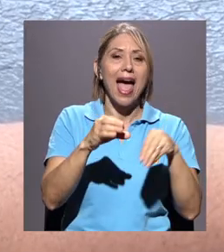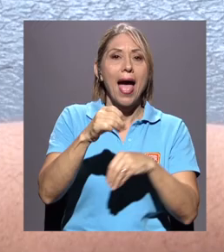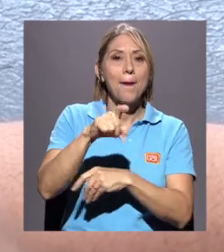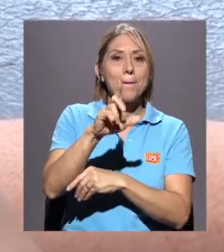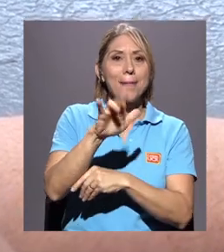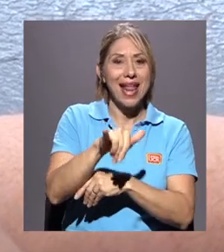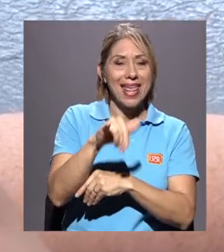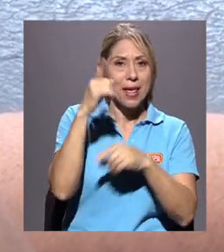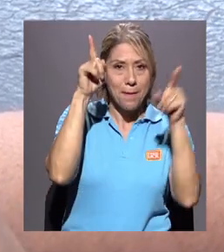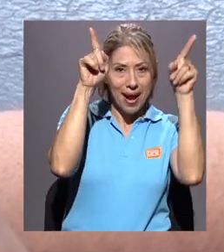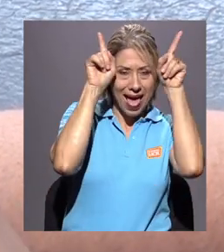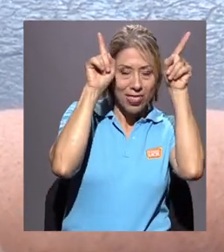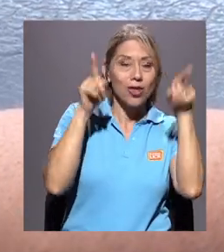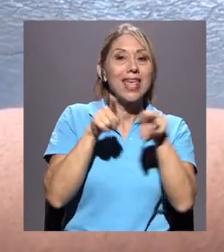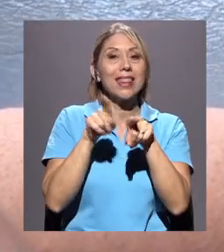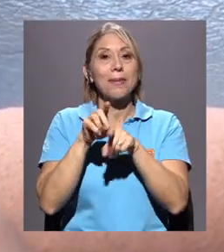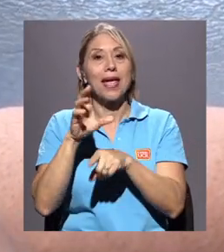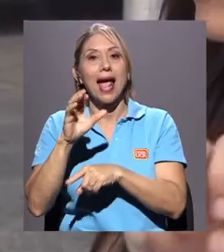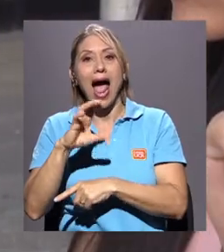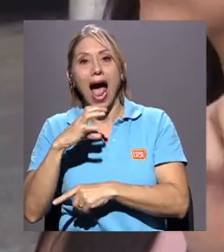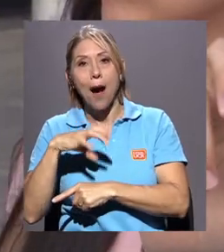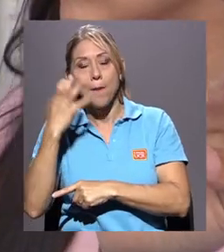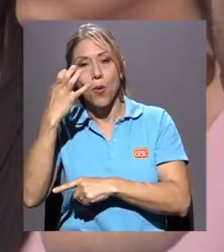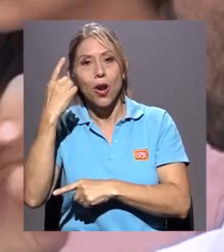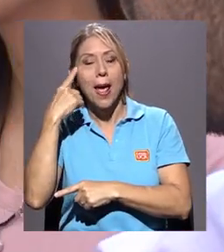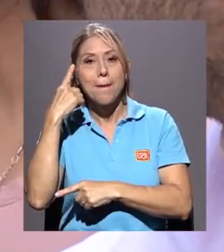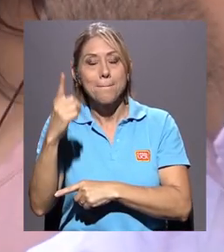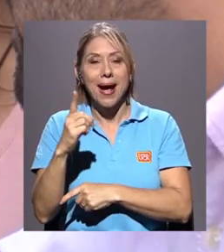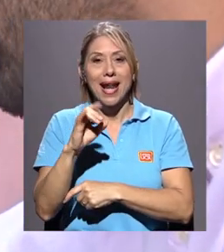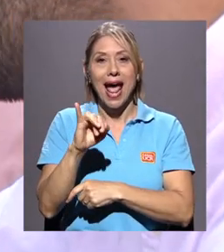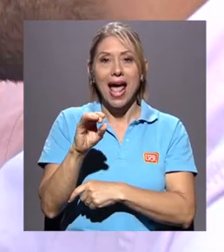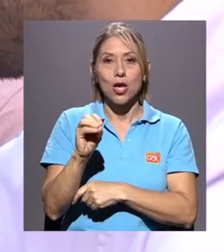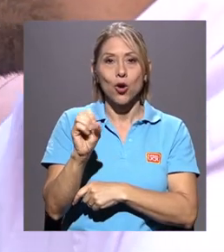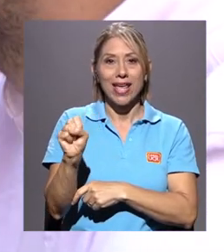y en Apple Store para los dispositivos con sistema operativo iOS.